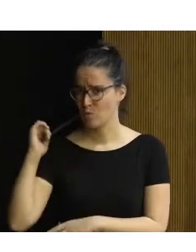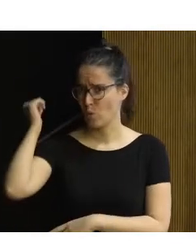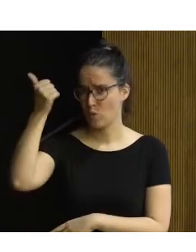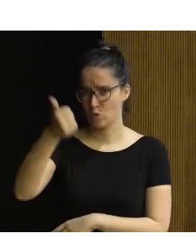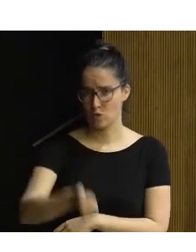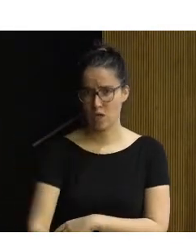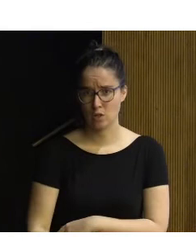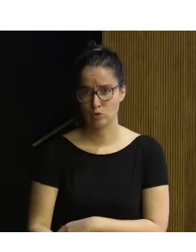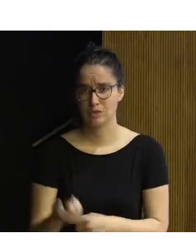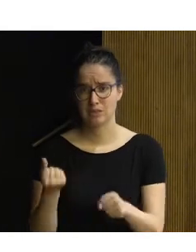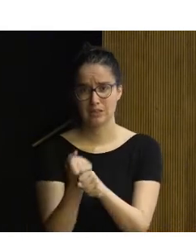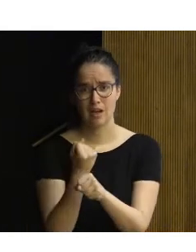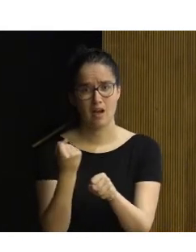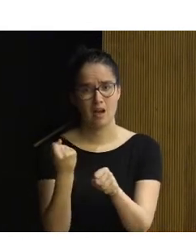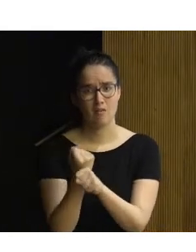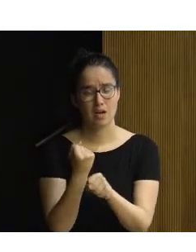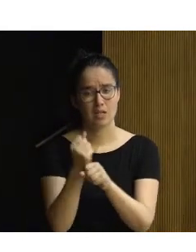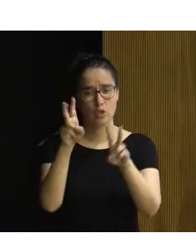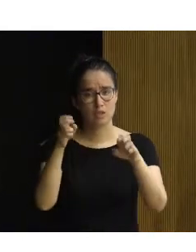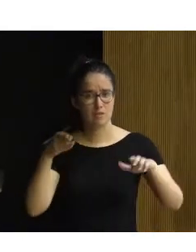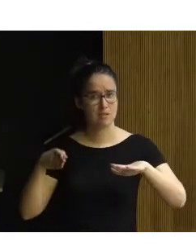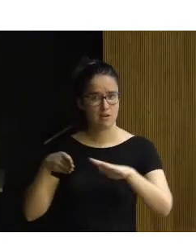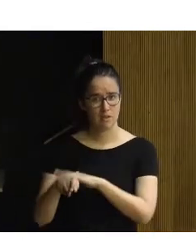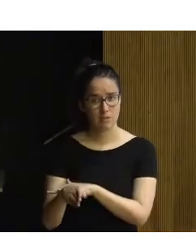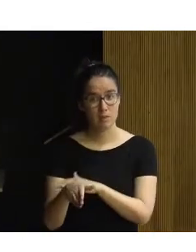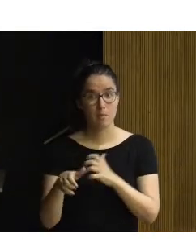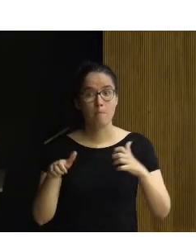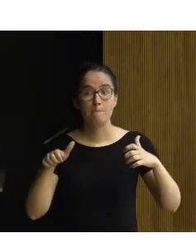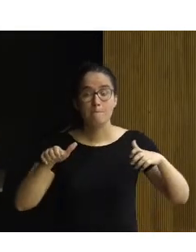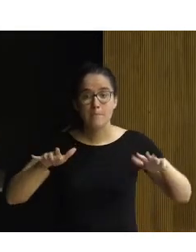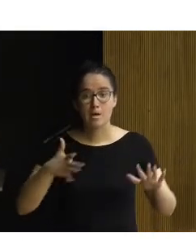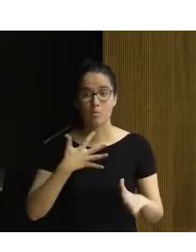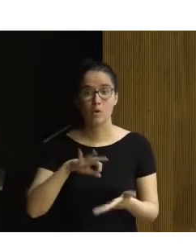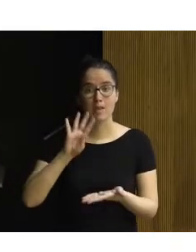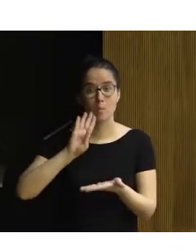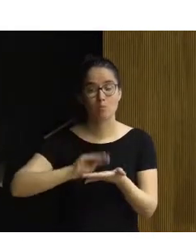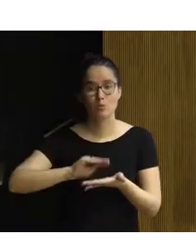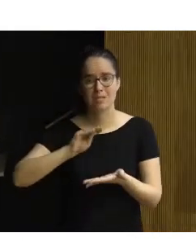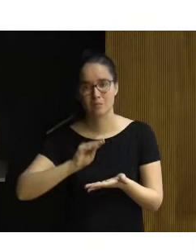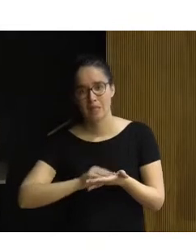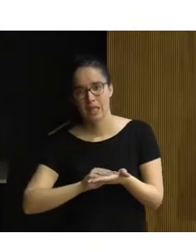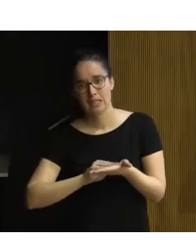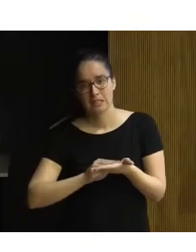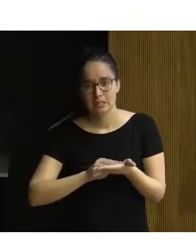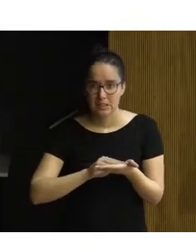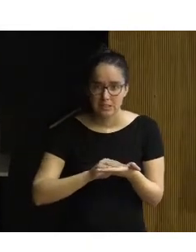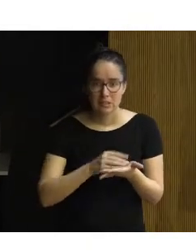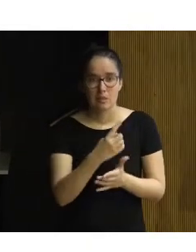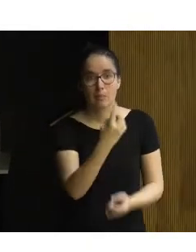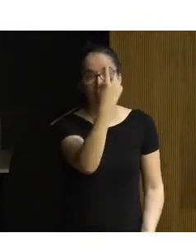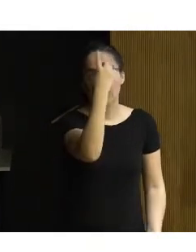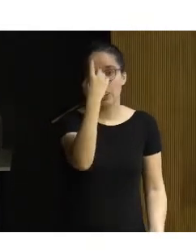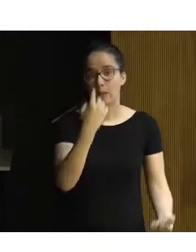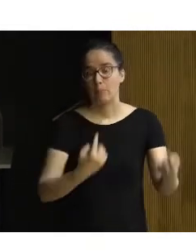trabajando en los temas de accesibilidad, pero quizá muchas veces con prácticas aisladas,